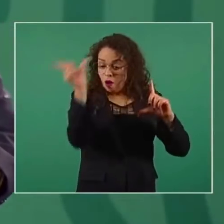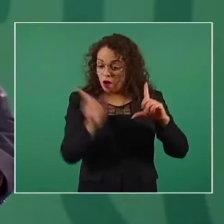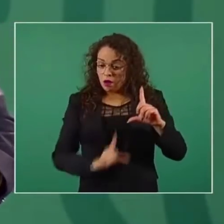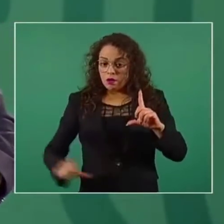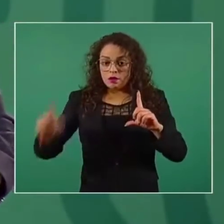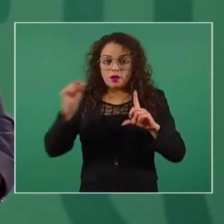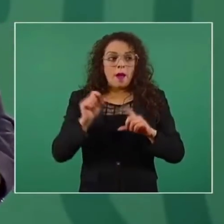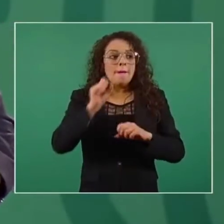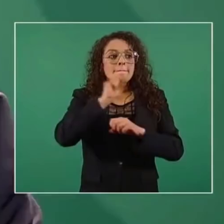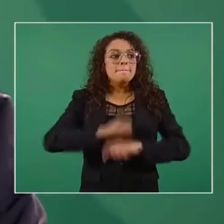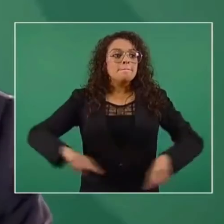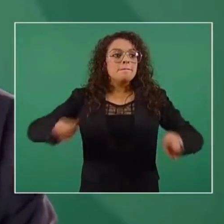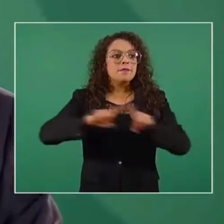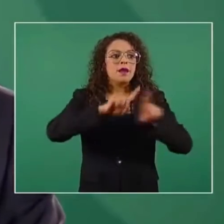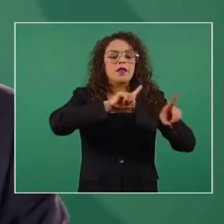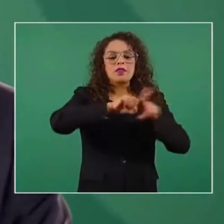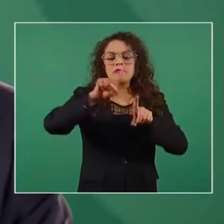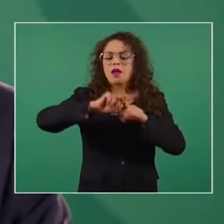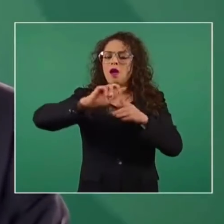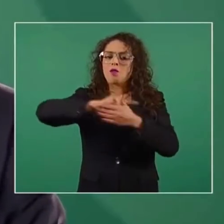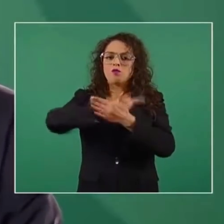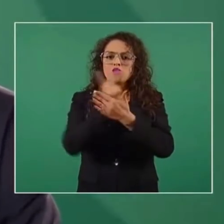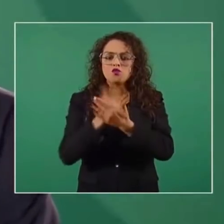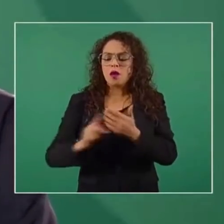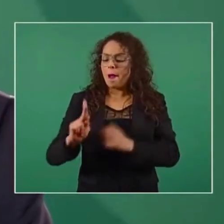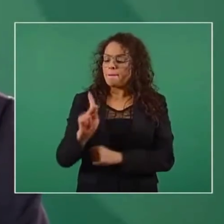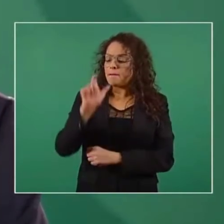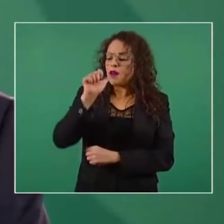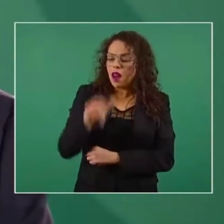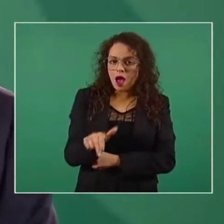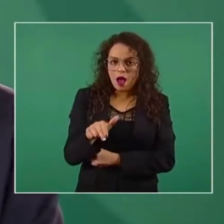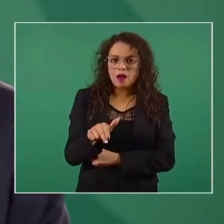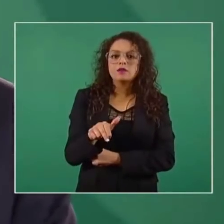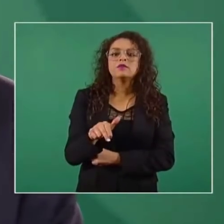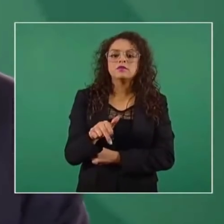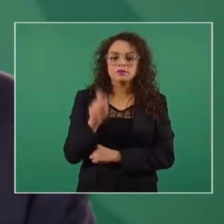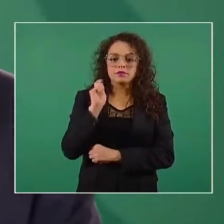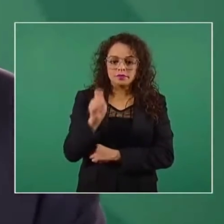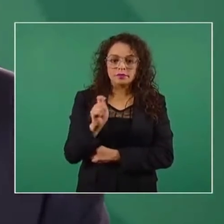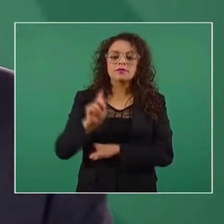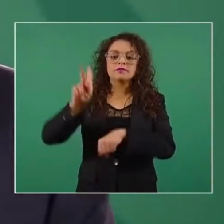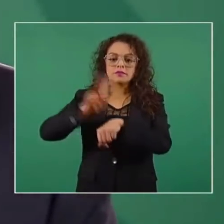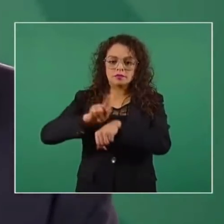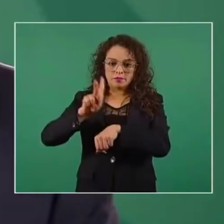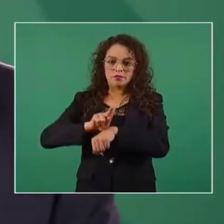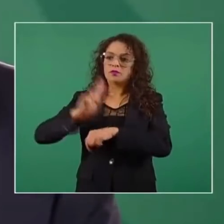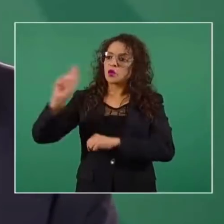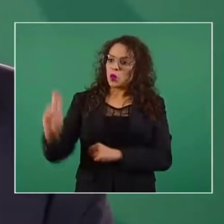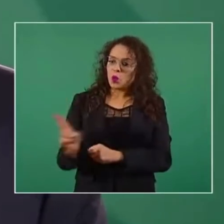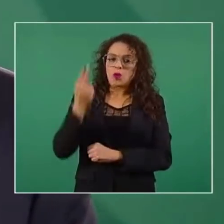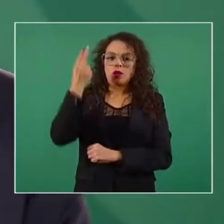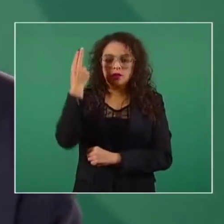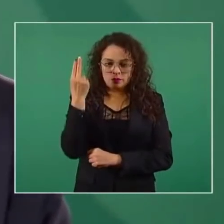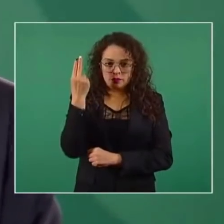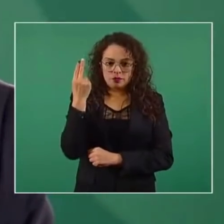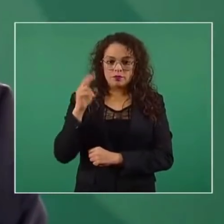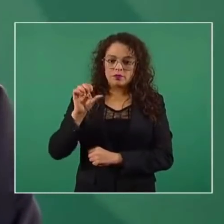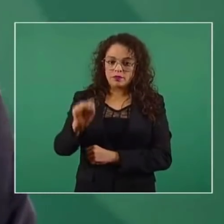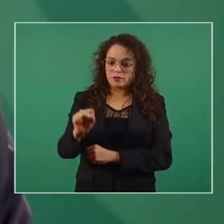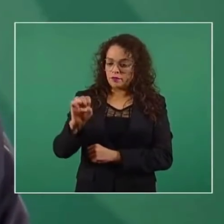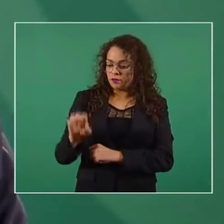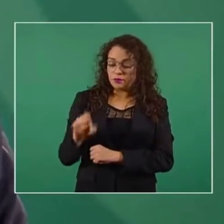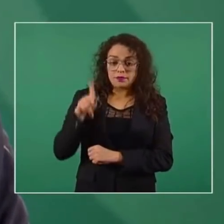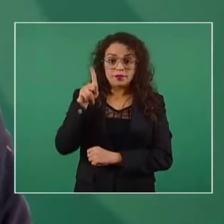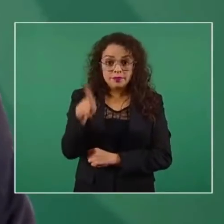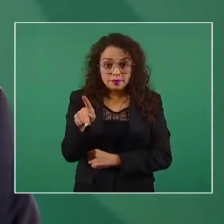aquellos planes y programas de estudio de los tipos medio superior y superior que la Secretaría de Educación